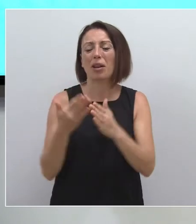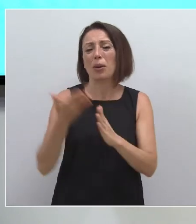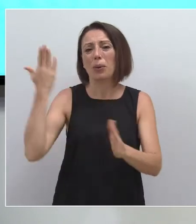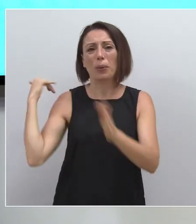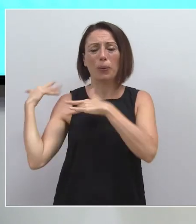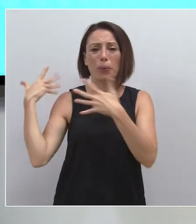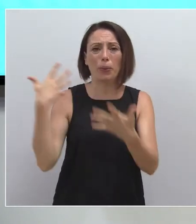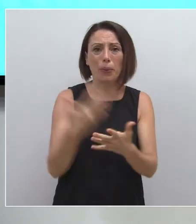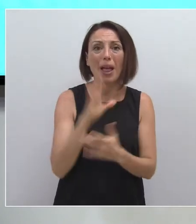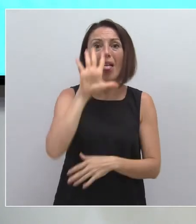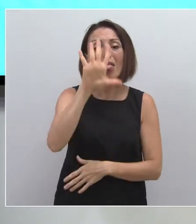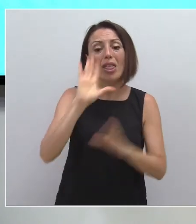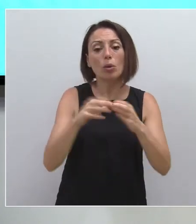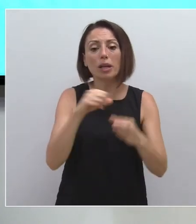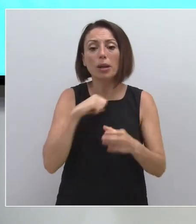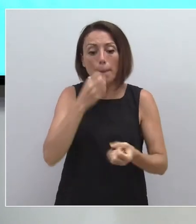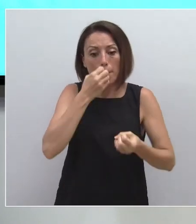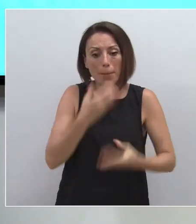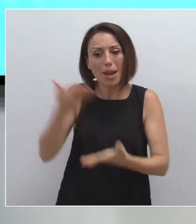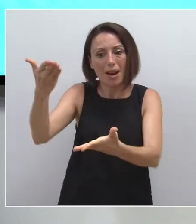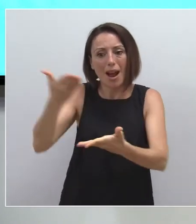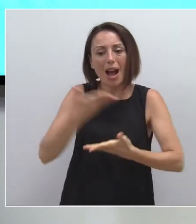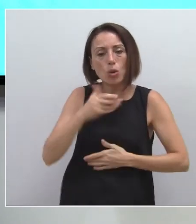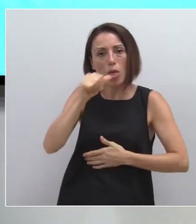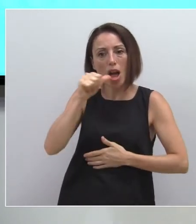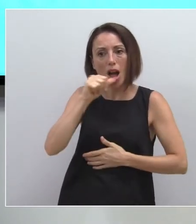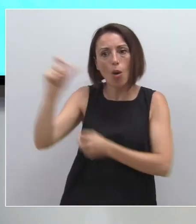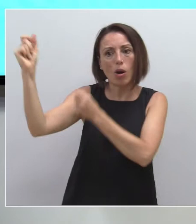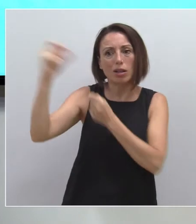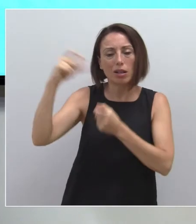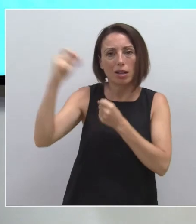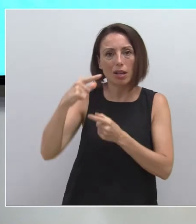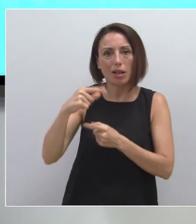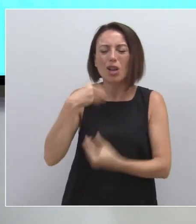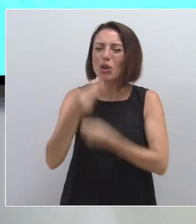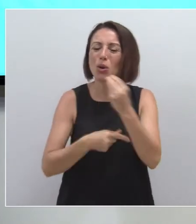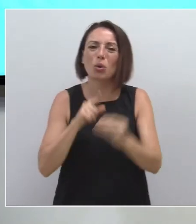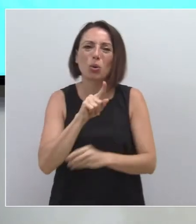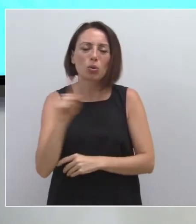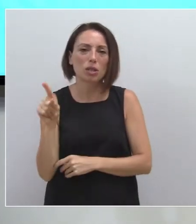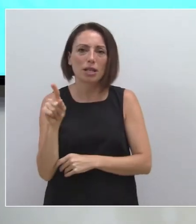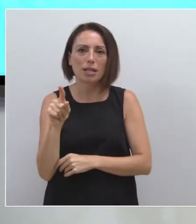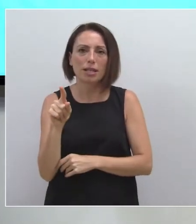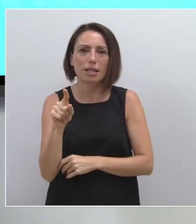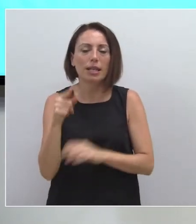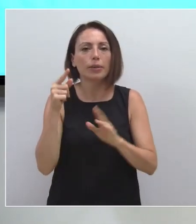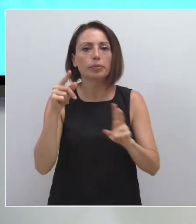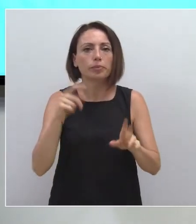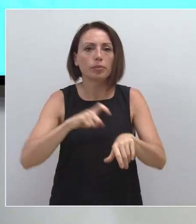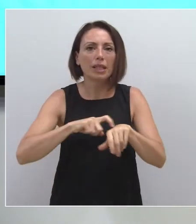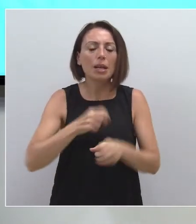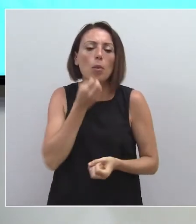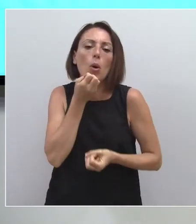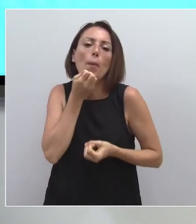hecho a las cinco comunidades autónomas y que tanto nos ha unido a las cinco, que no utilizara bajo ningún concepto ningún tipo de